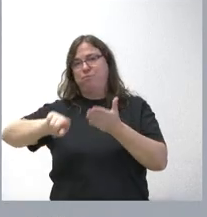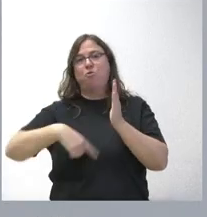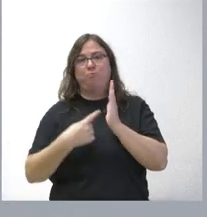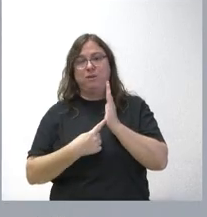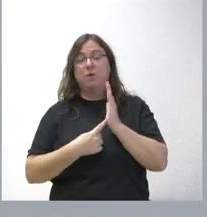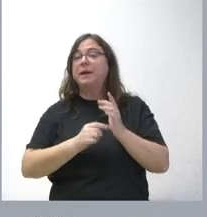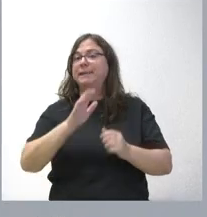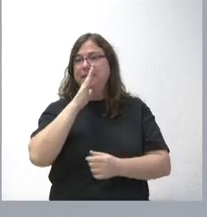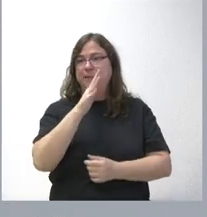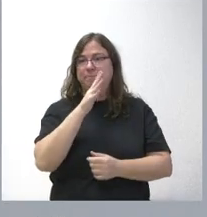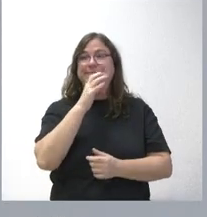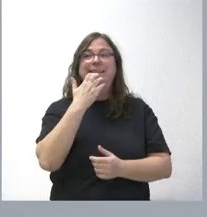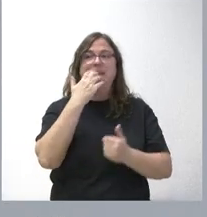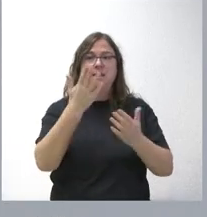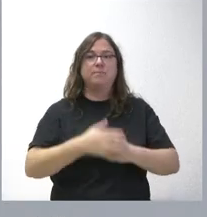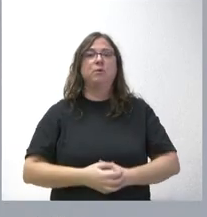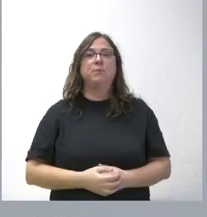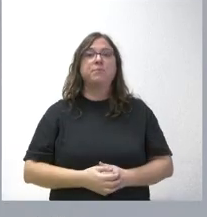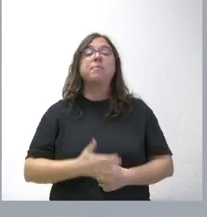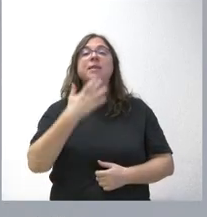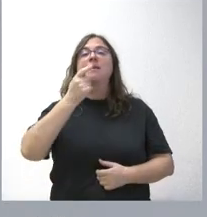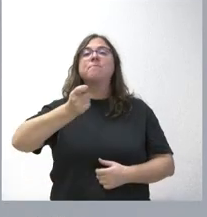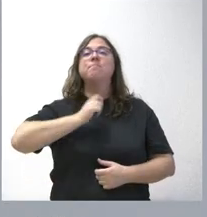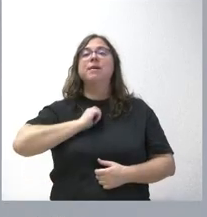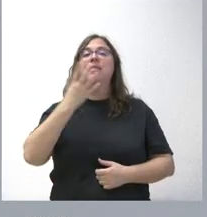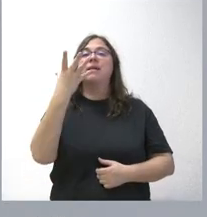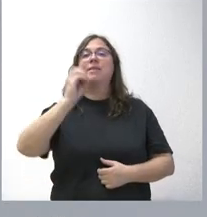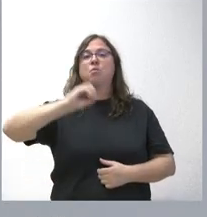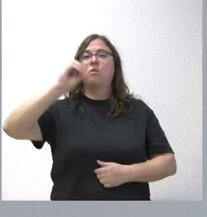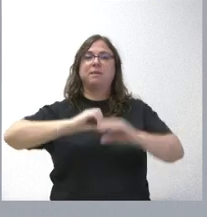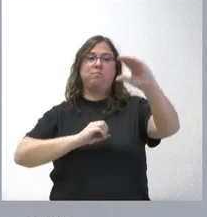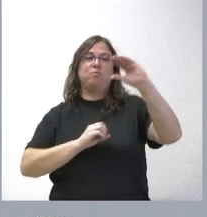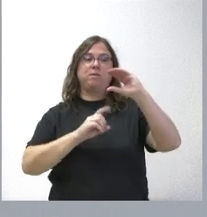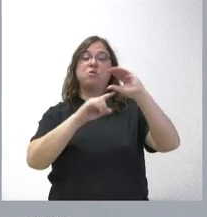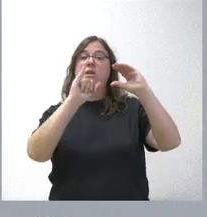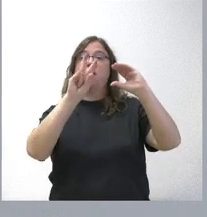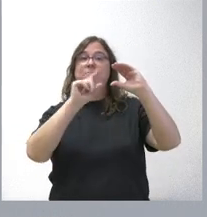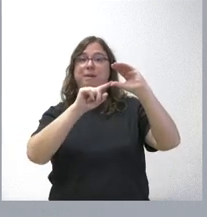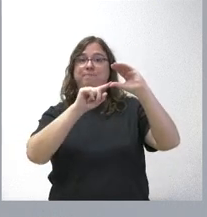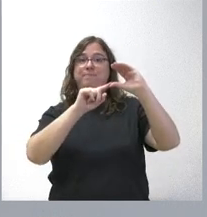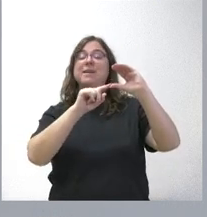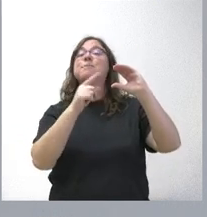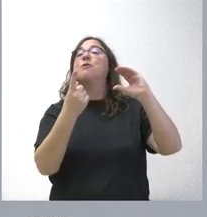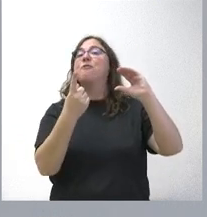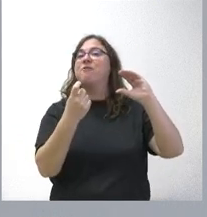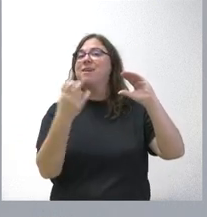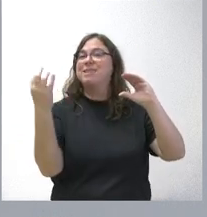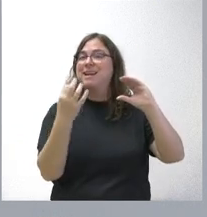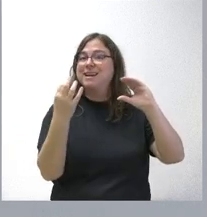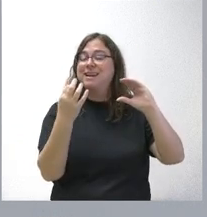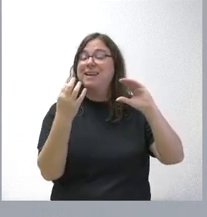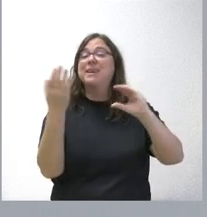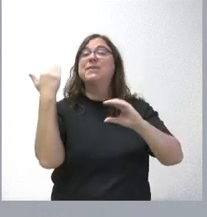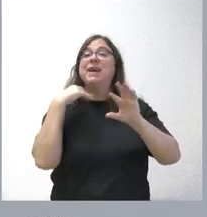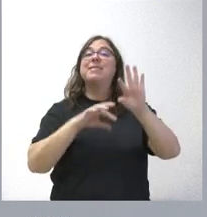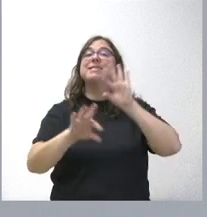ocurre? Pongo un ejemplo. Pues que se nos da el 50% de la liquidación del IVA, pero no se tiene en cuenta que el Gobierno toma una